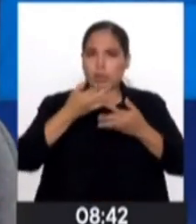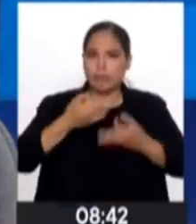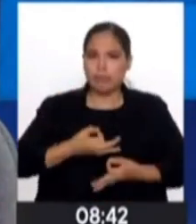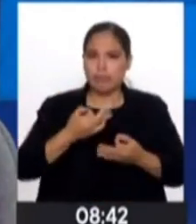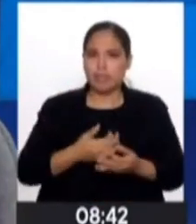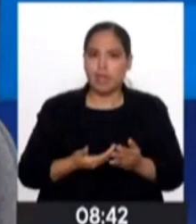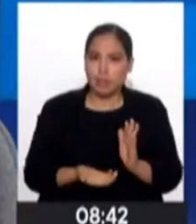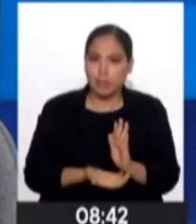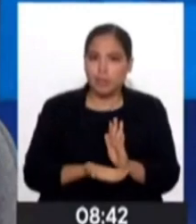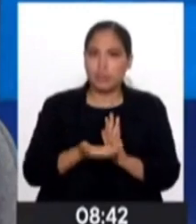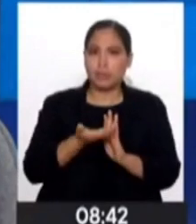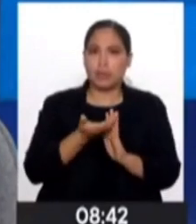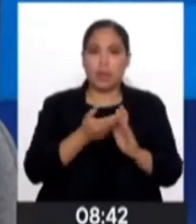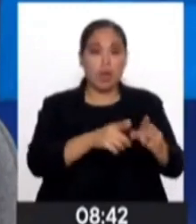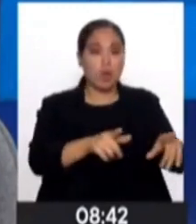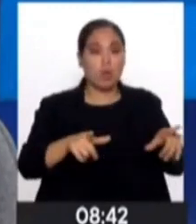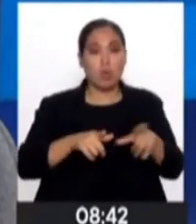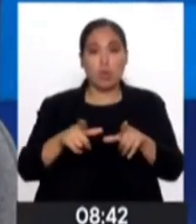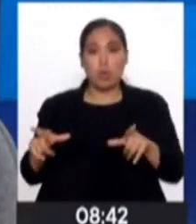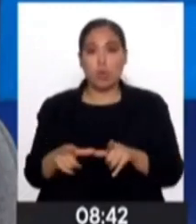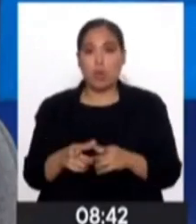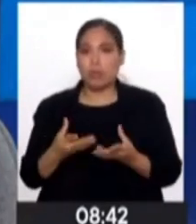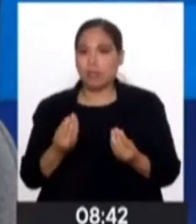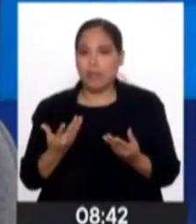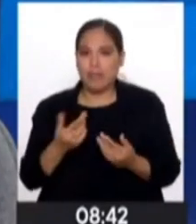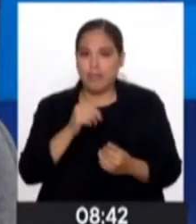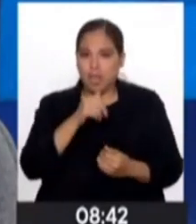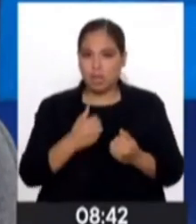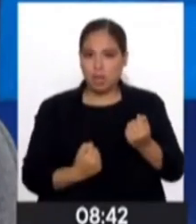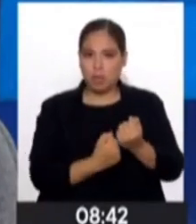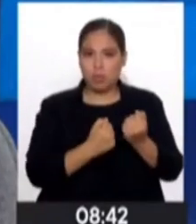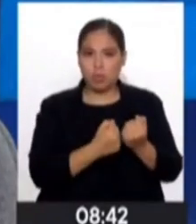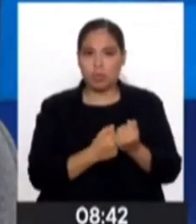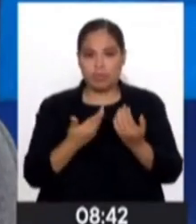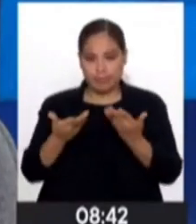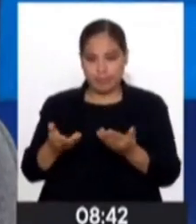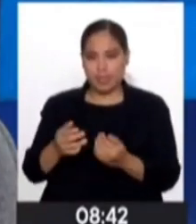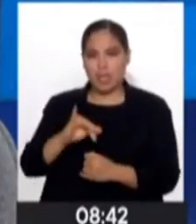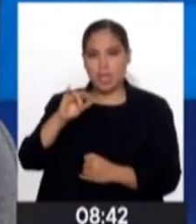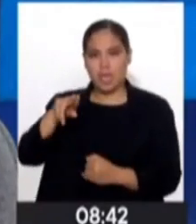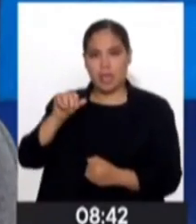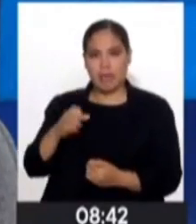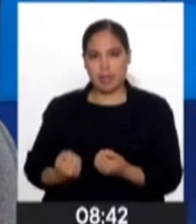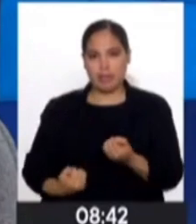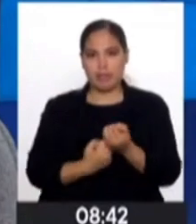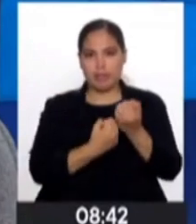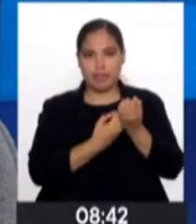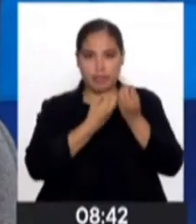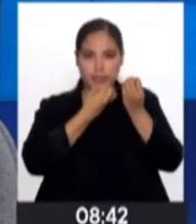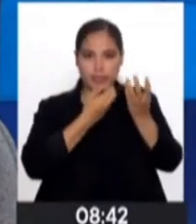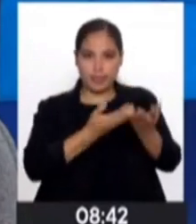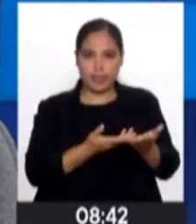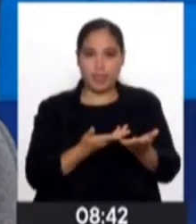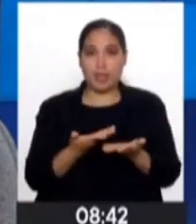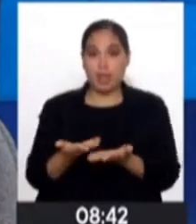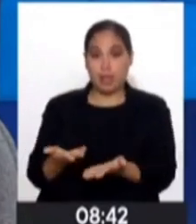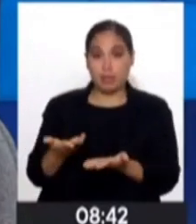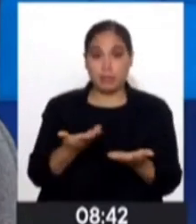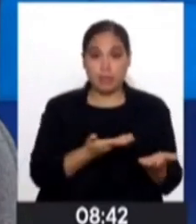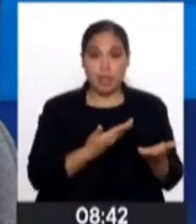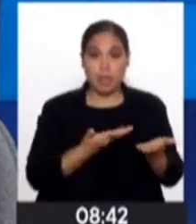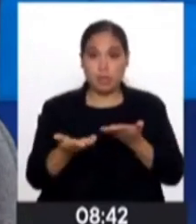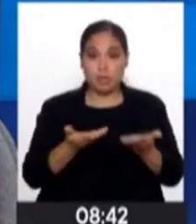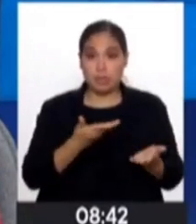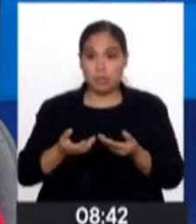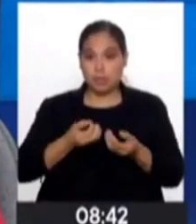crecer un poquito en lugares donde de repente no hay mucho apoyo. Ahí está Inavis para dar el apoyo en coordinación y en